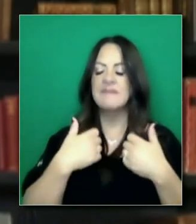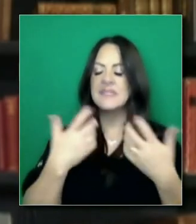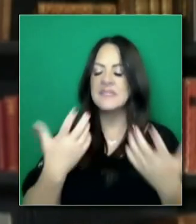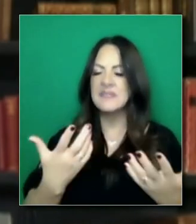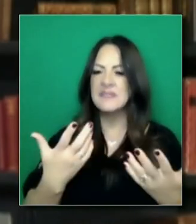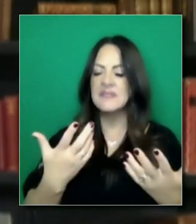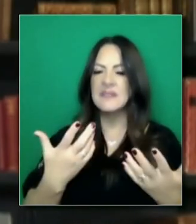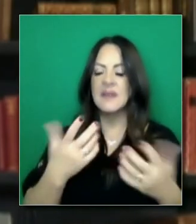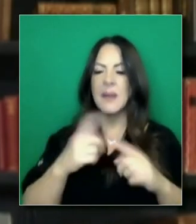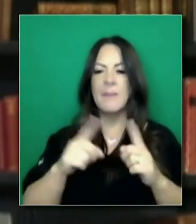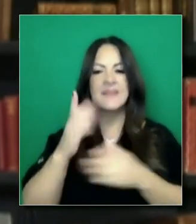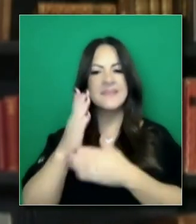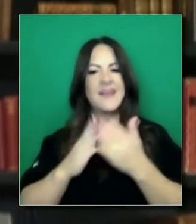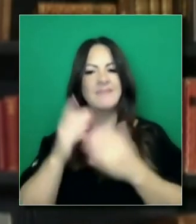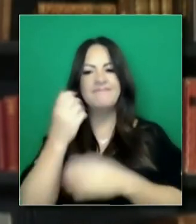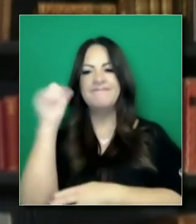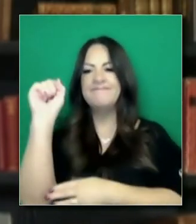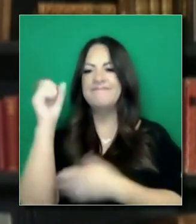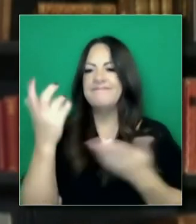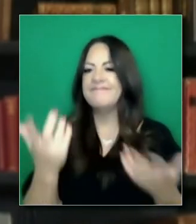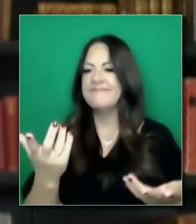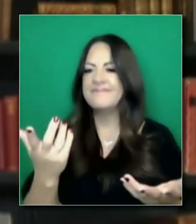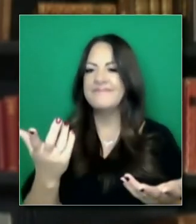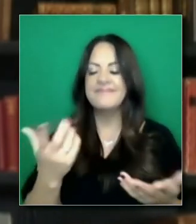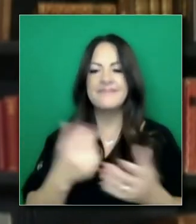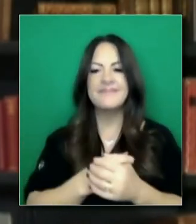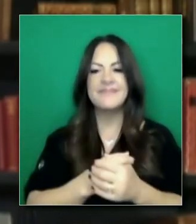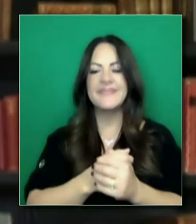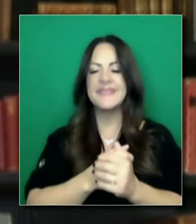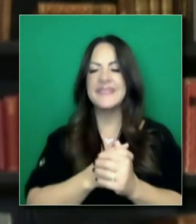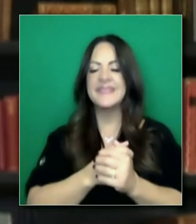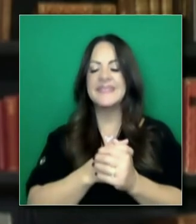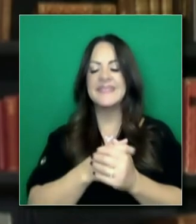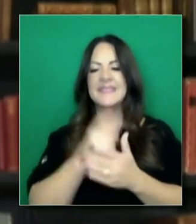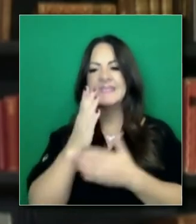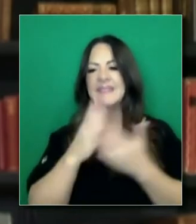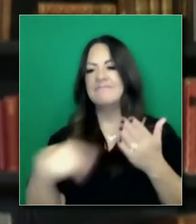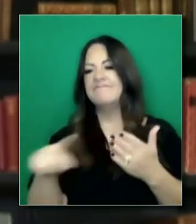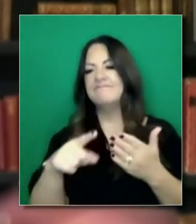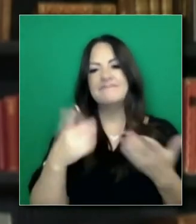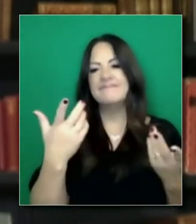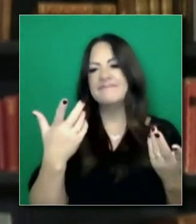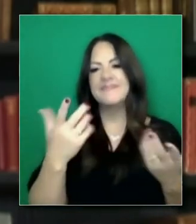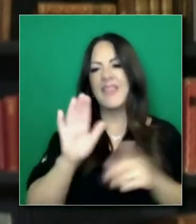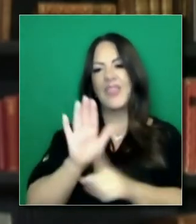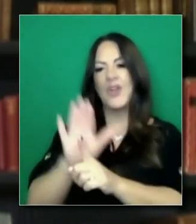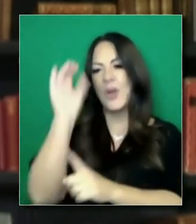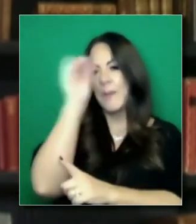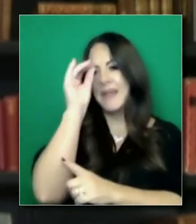El rechazar eso, como lo han hecho en el pasado, algunas personas son los mismos, que no quieren creer